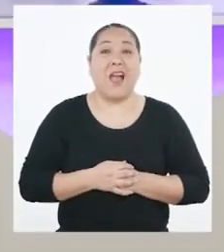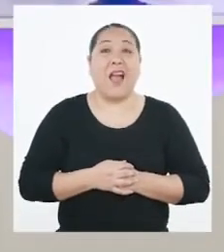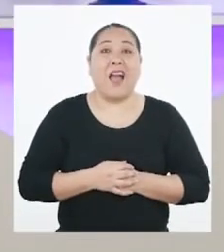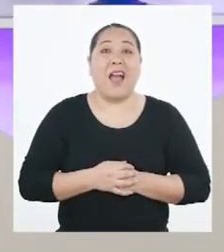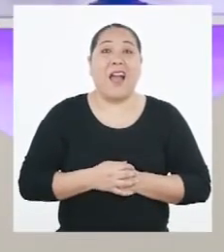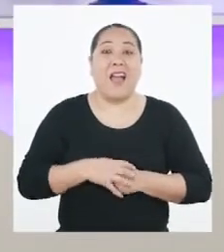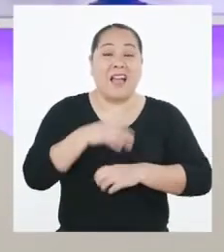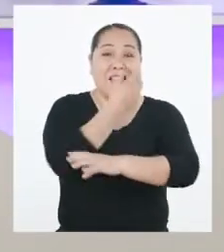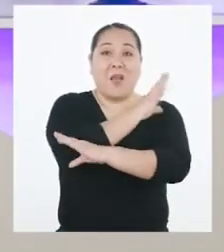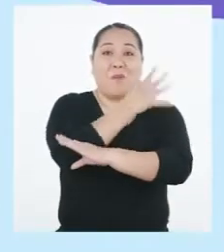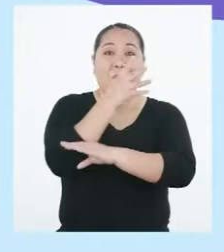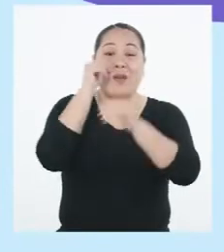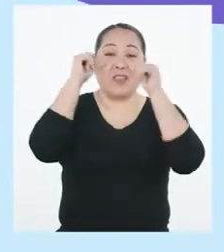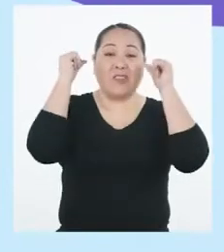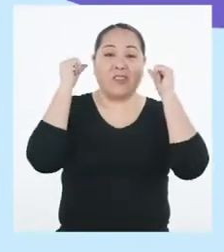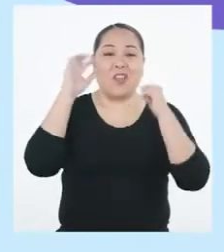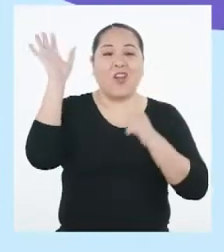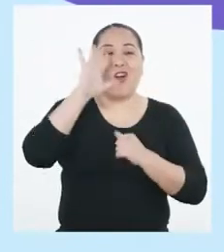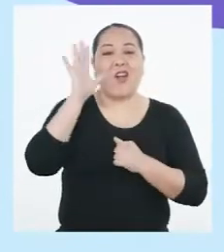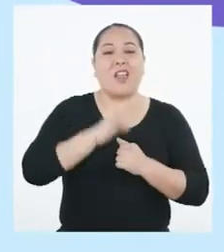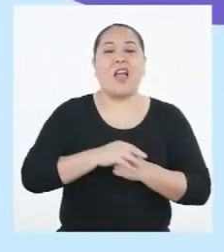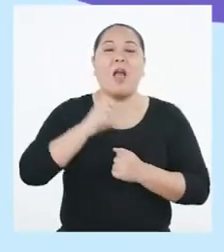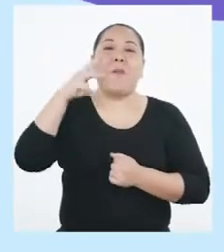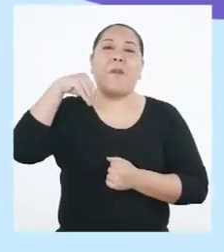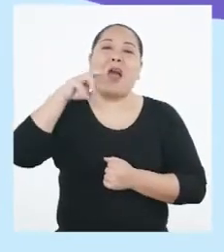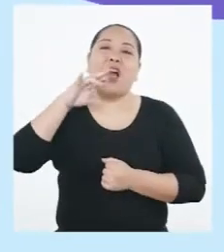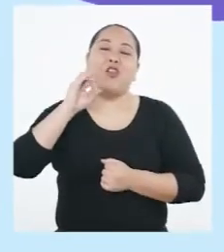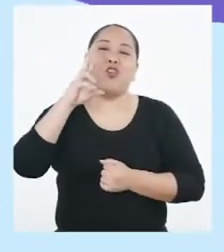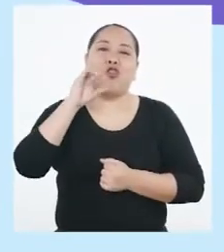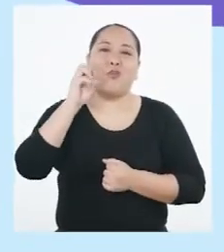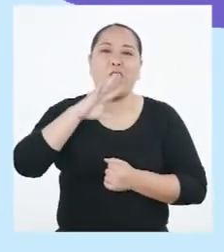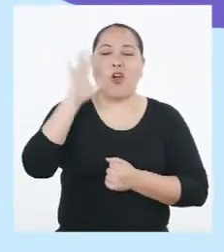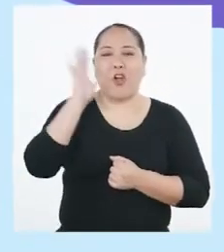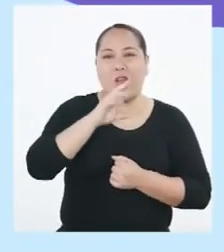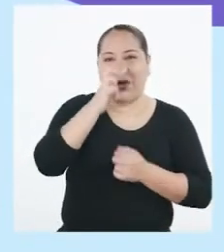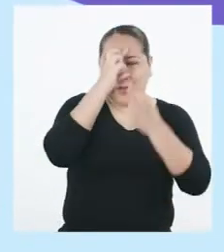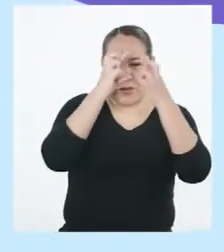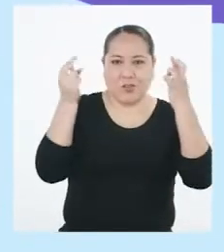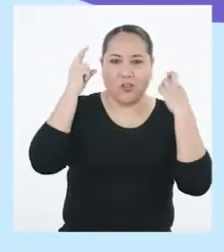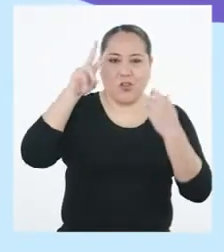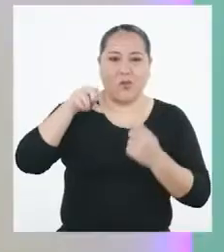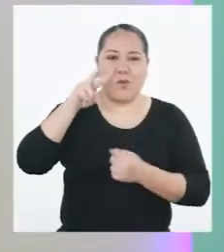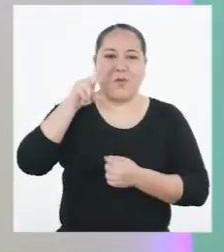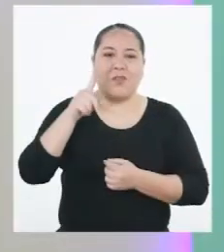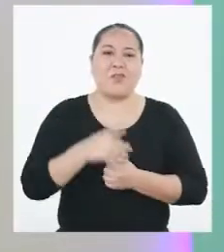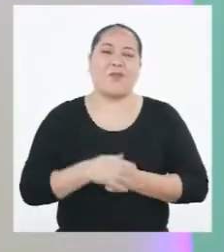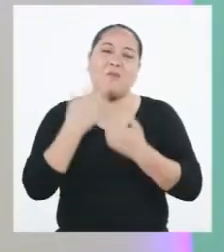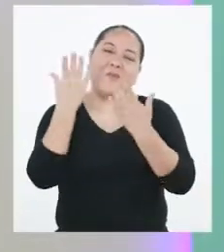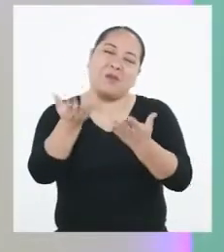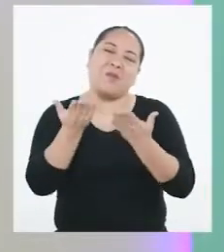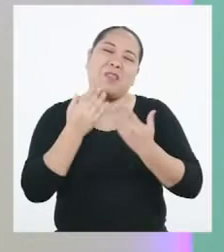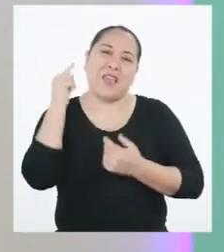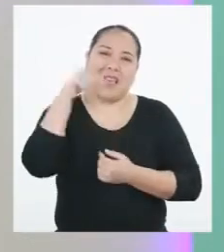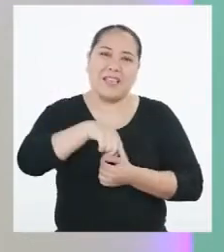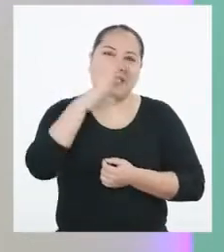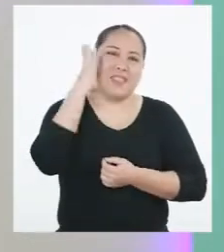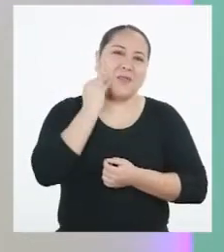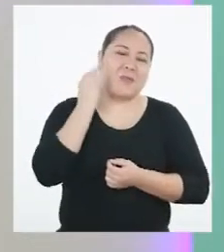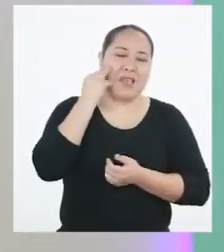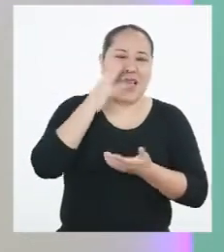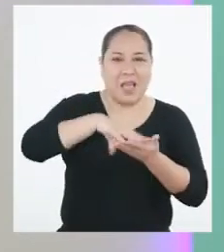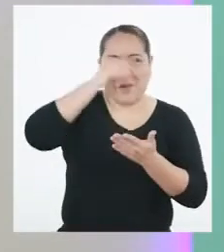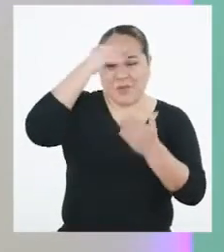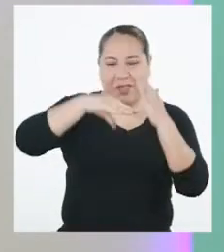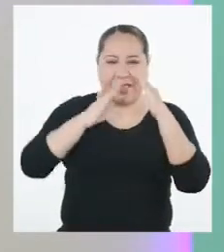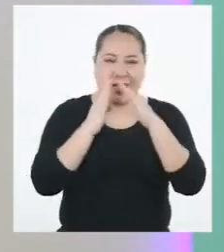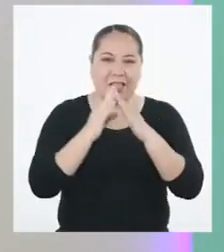¡La Amazonía! Hola, María y Romina. Hola, Promo 2021. Bienvenida a esta experiencia de